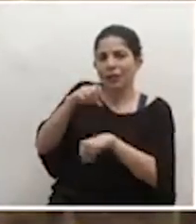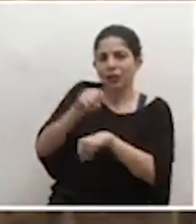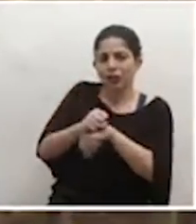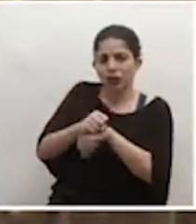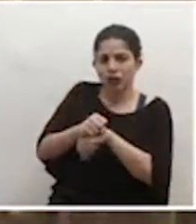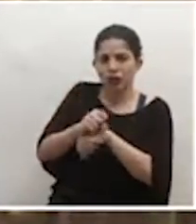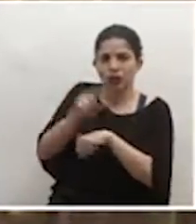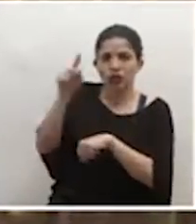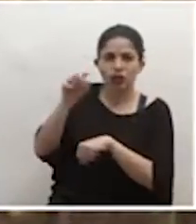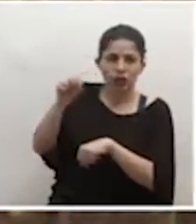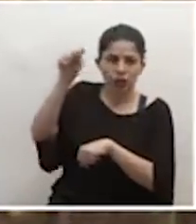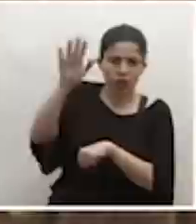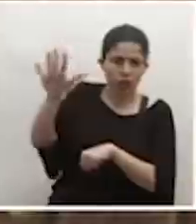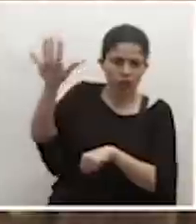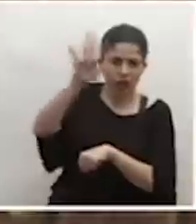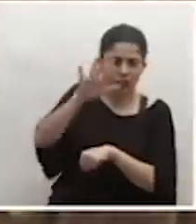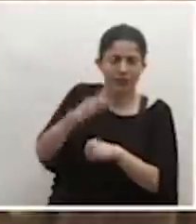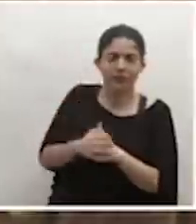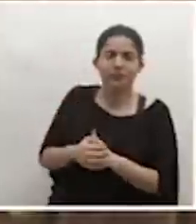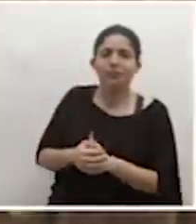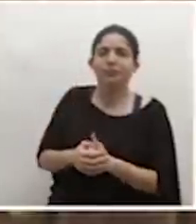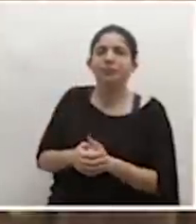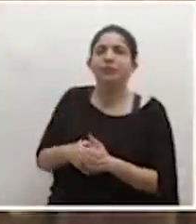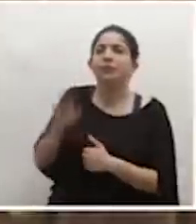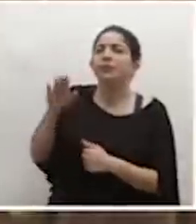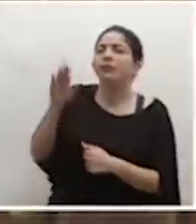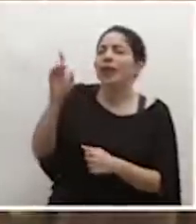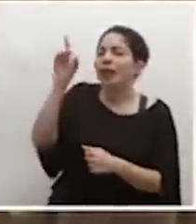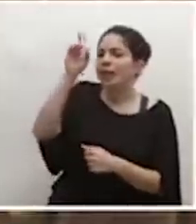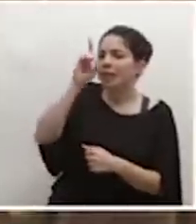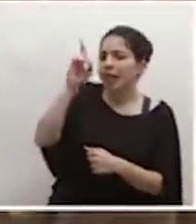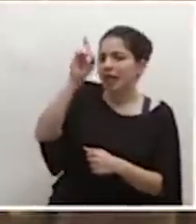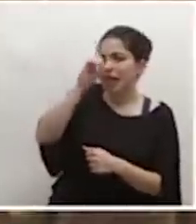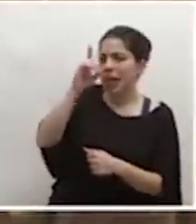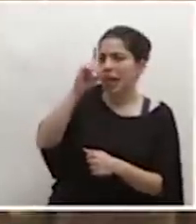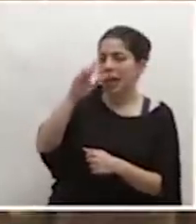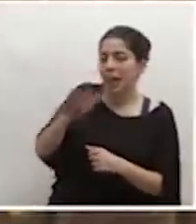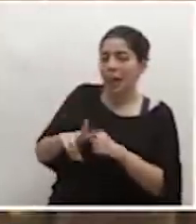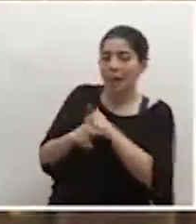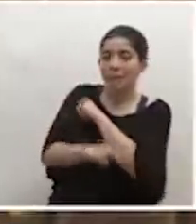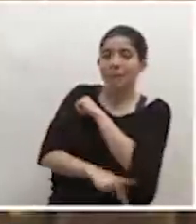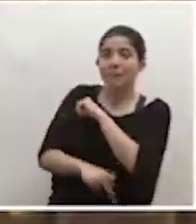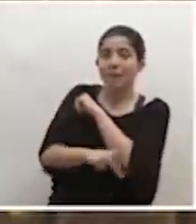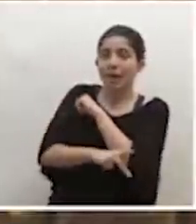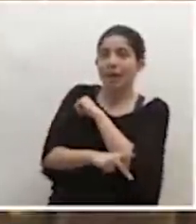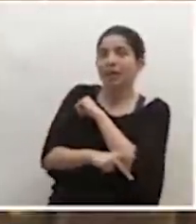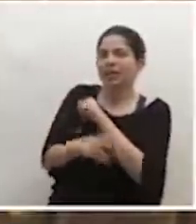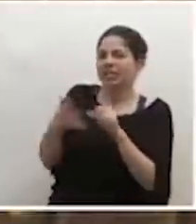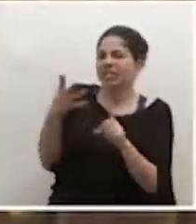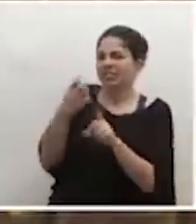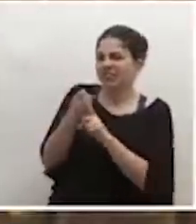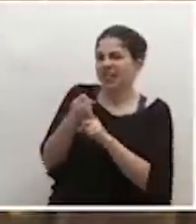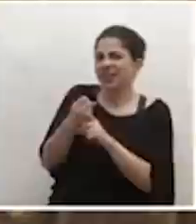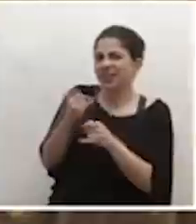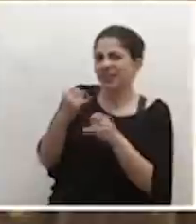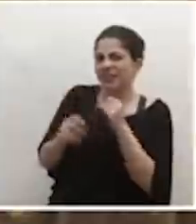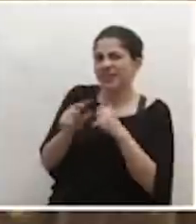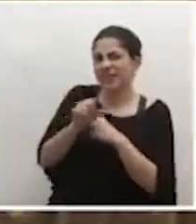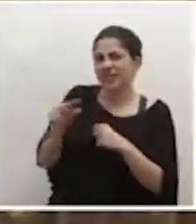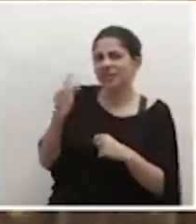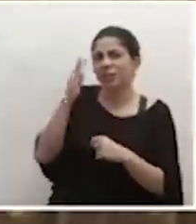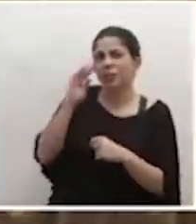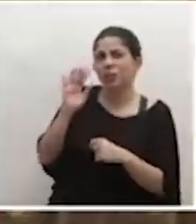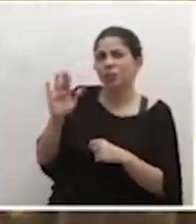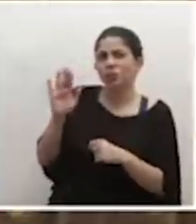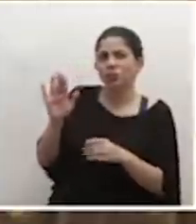en Zona Norte. Don Daniel, el país se vio impactado en el fin de semana por la decisión